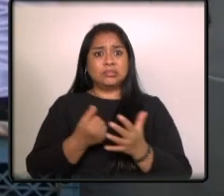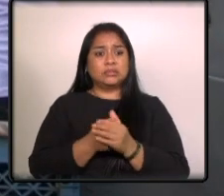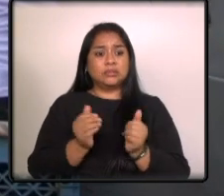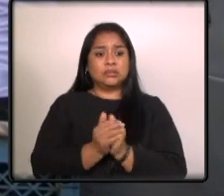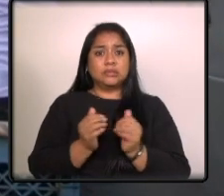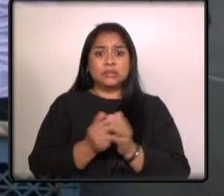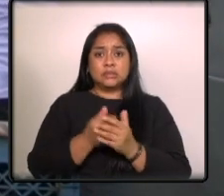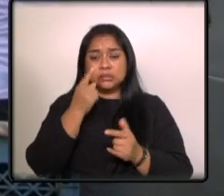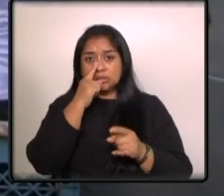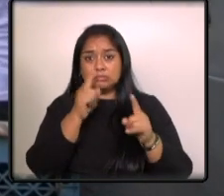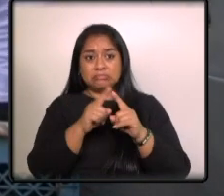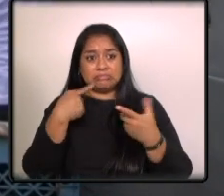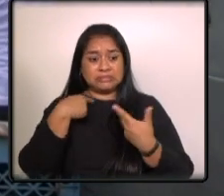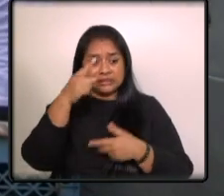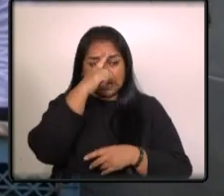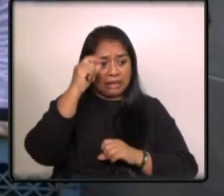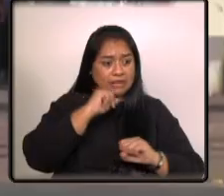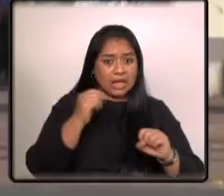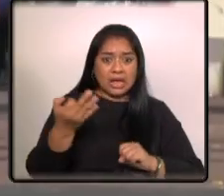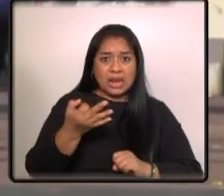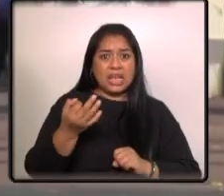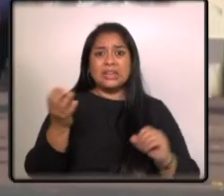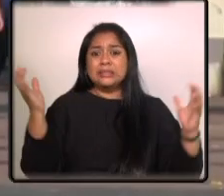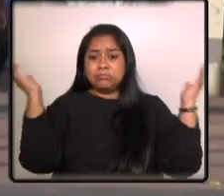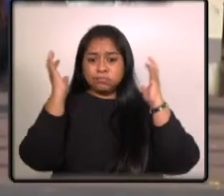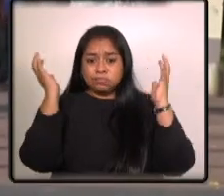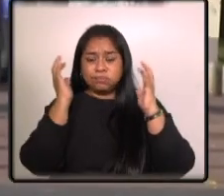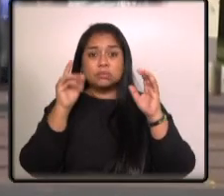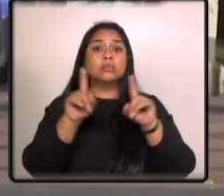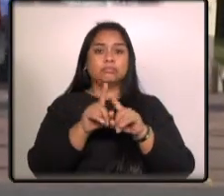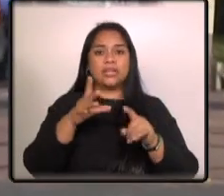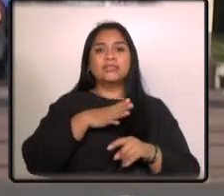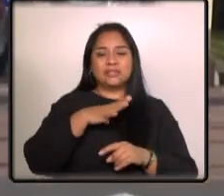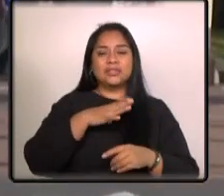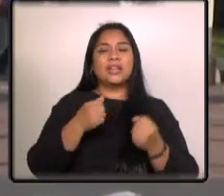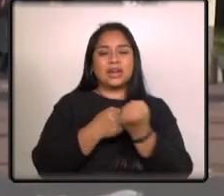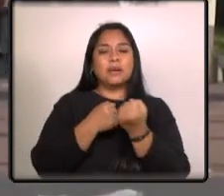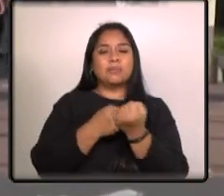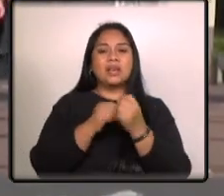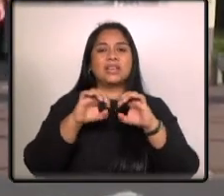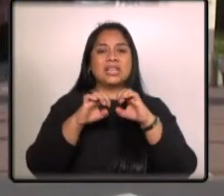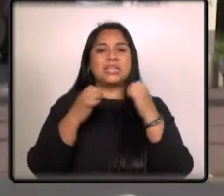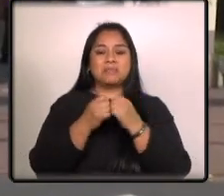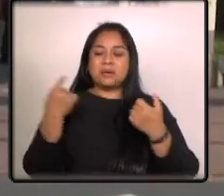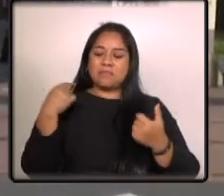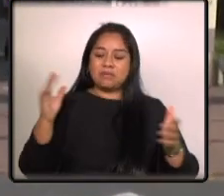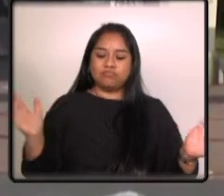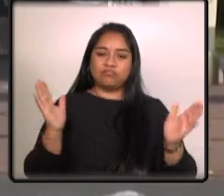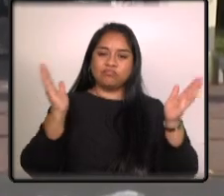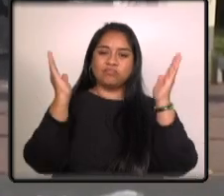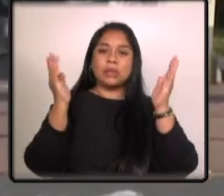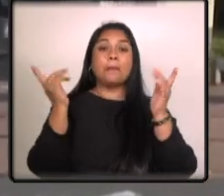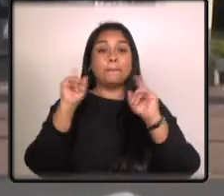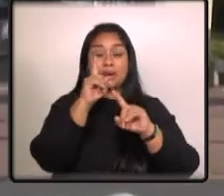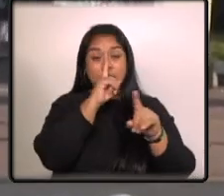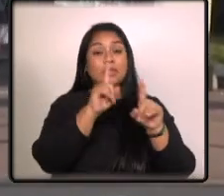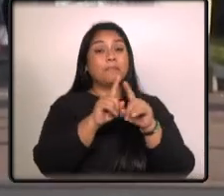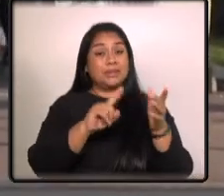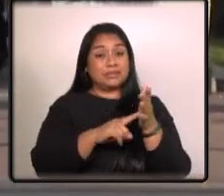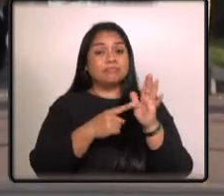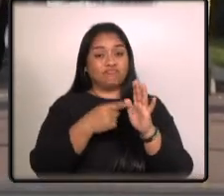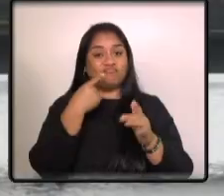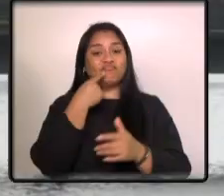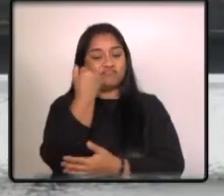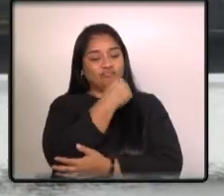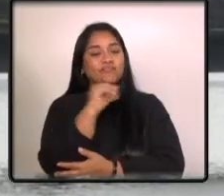y con una crisis de empleo de calidad pero aseguró que cuenta con la voluntad y el equipo para salir adelante sin negar que ello conllevará